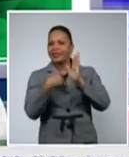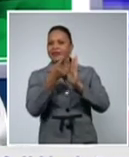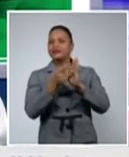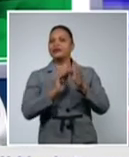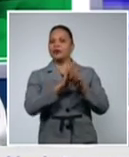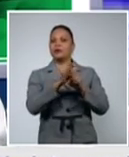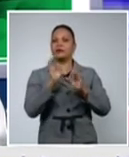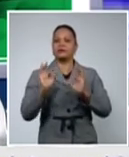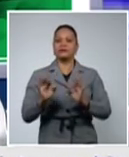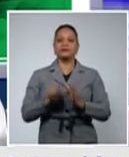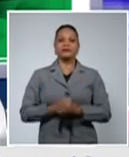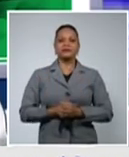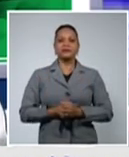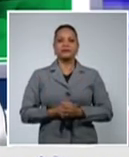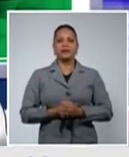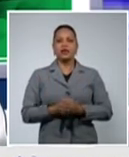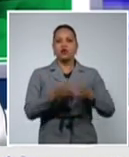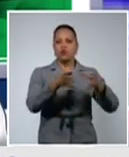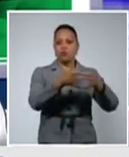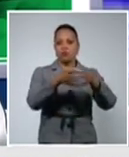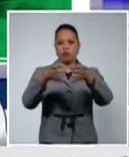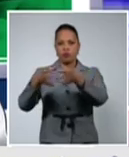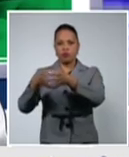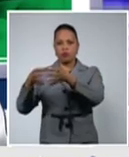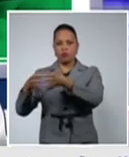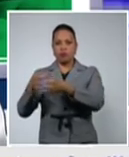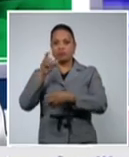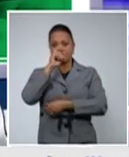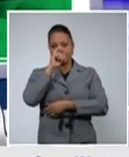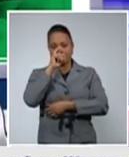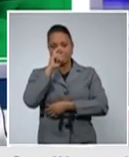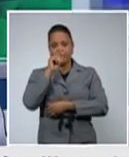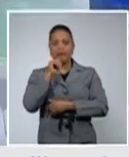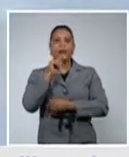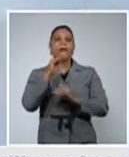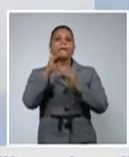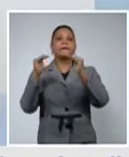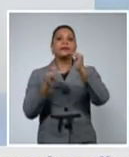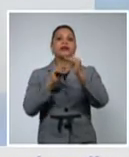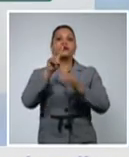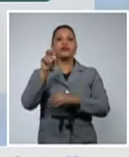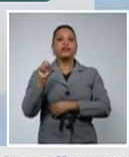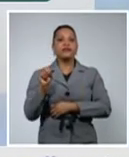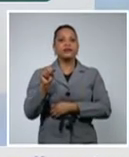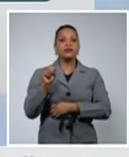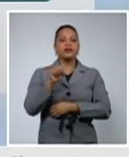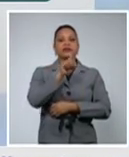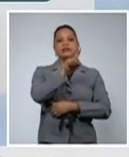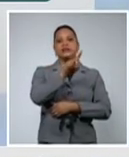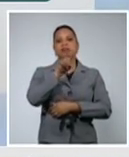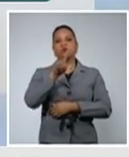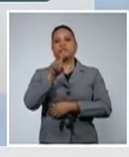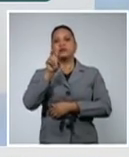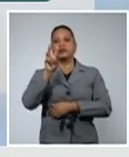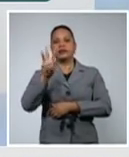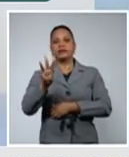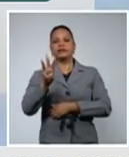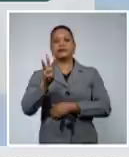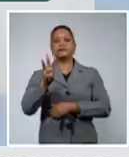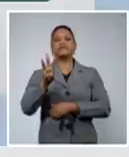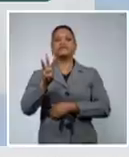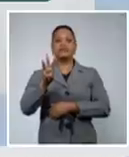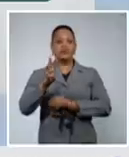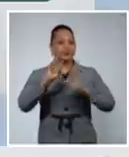Por grupos de edades menores de 20 años 113 nuevamente una